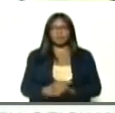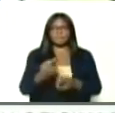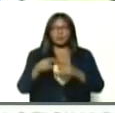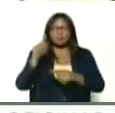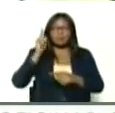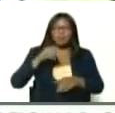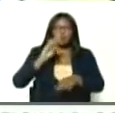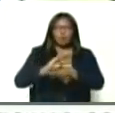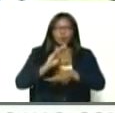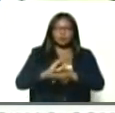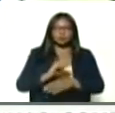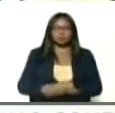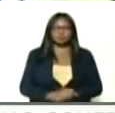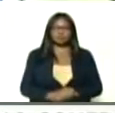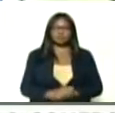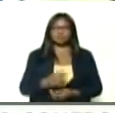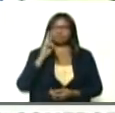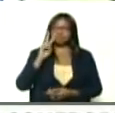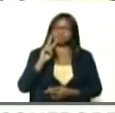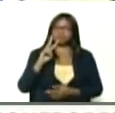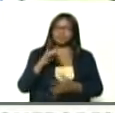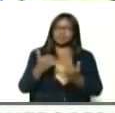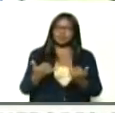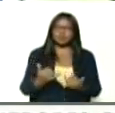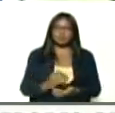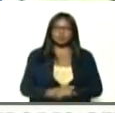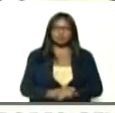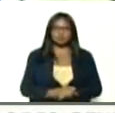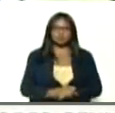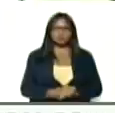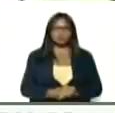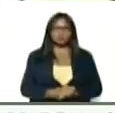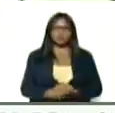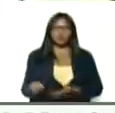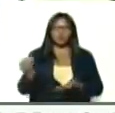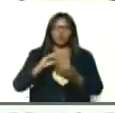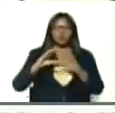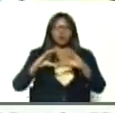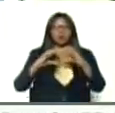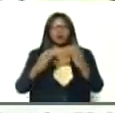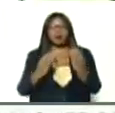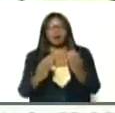cuidarnos, fíjate, un elemento, el regreso a clase,